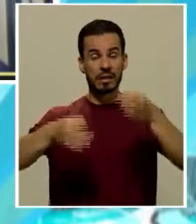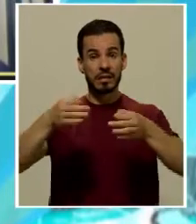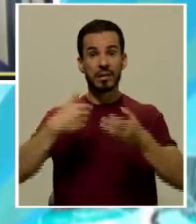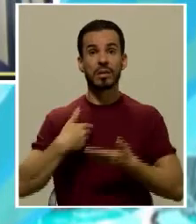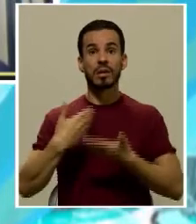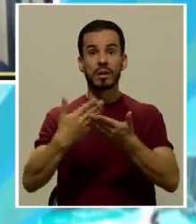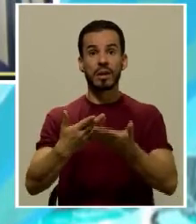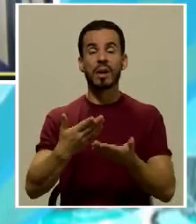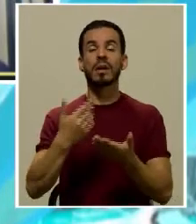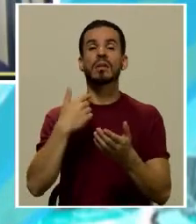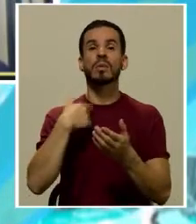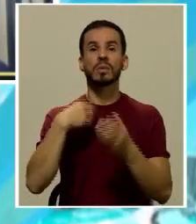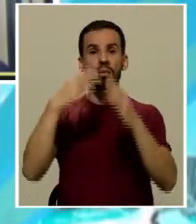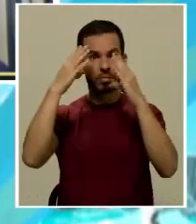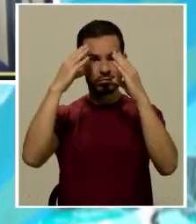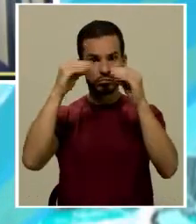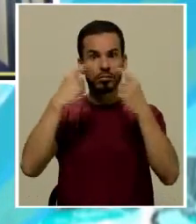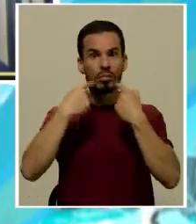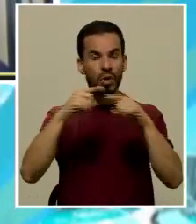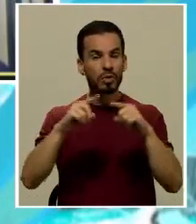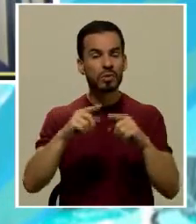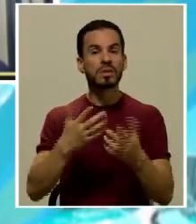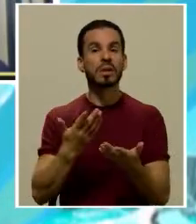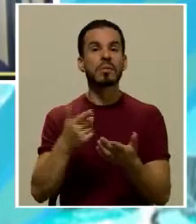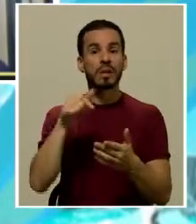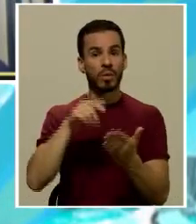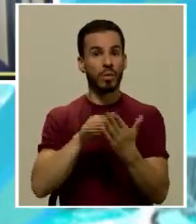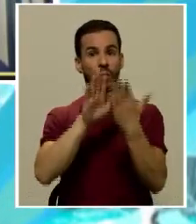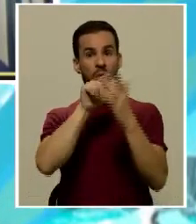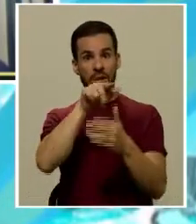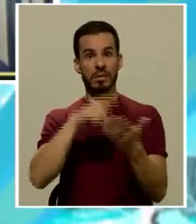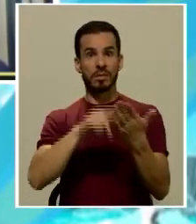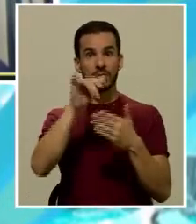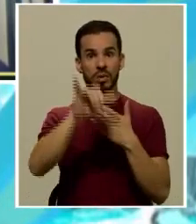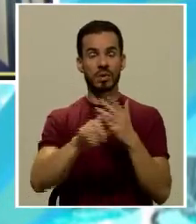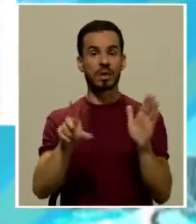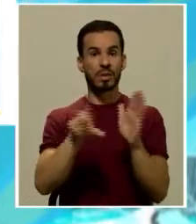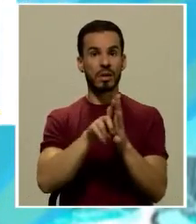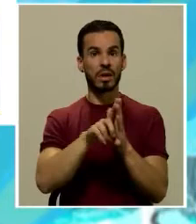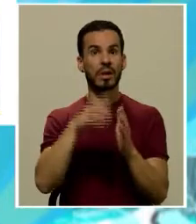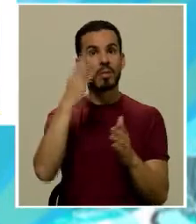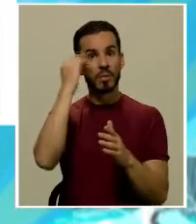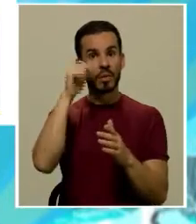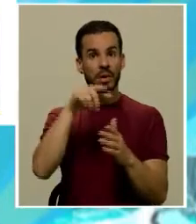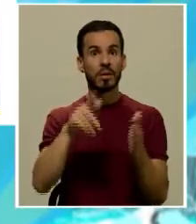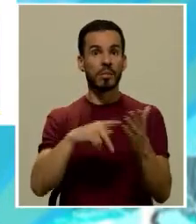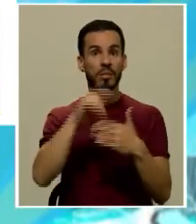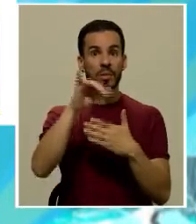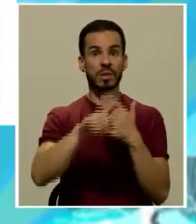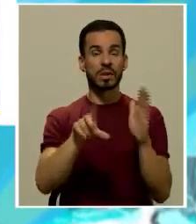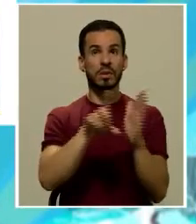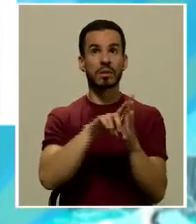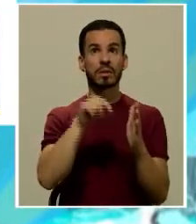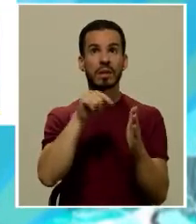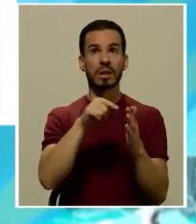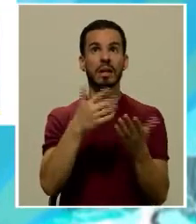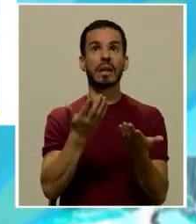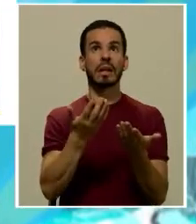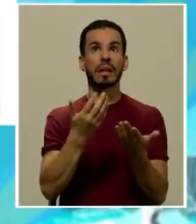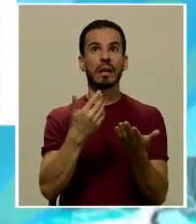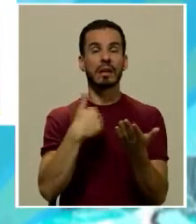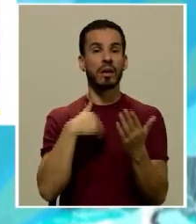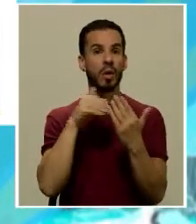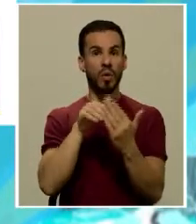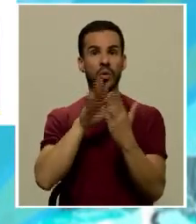emitimos un pronunciamiento en contra de este proyecto de ley en cuanto a que el proyecto de ley iba